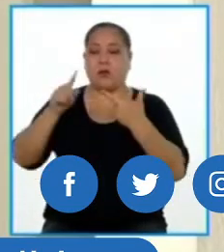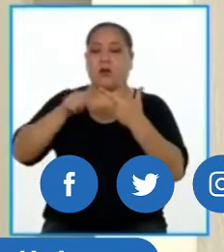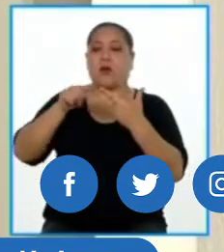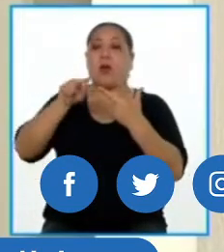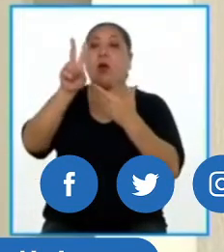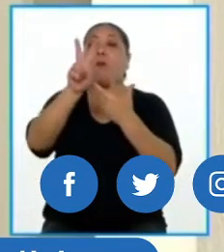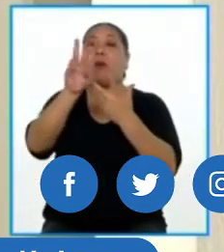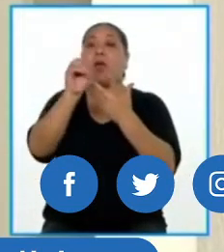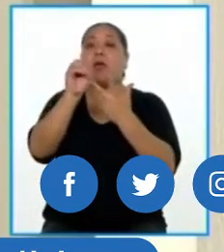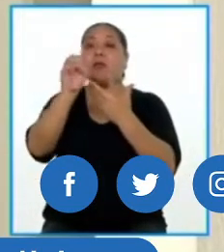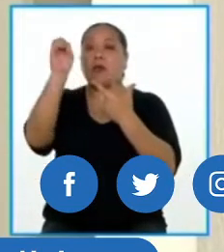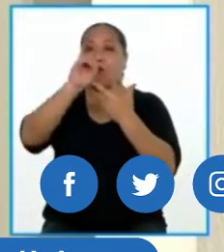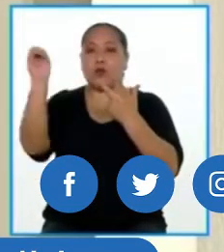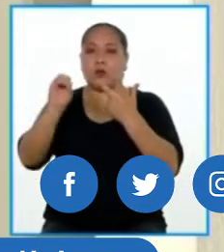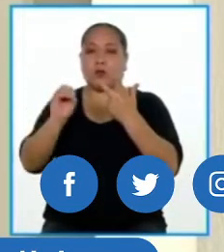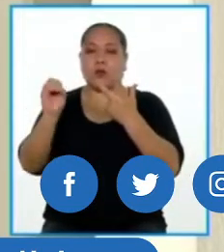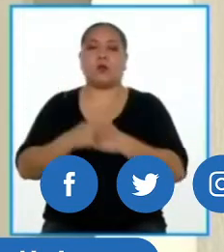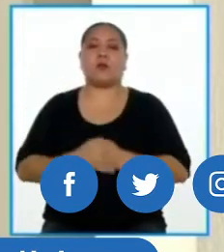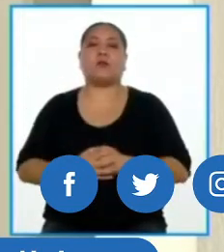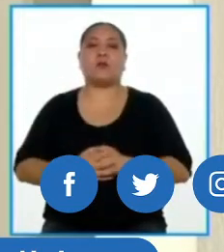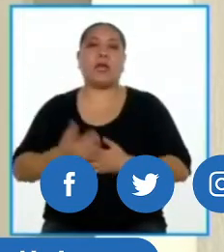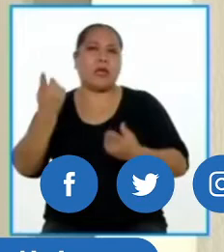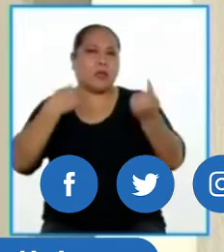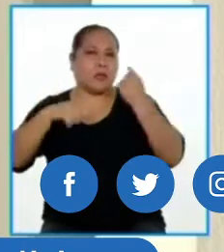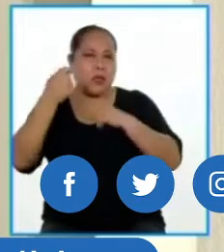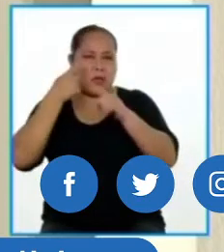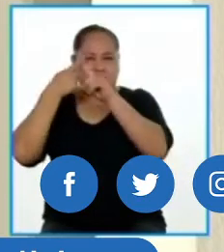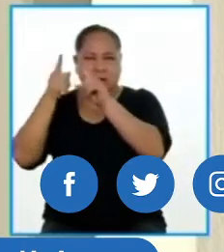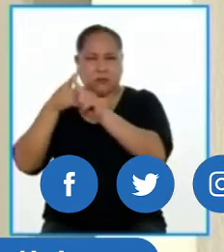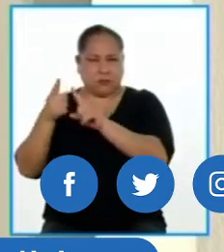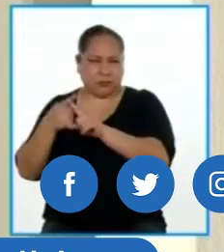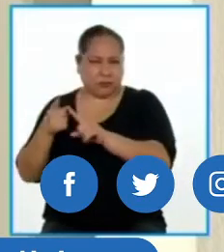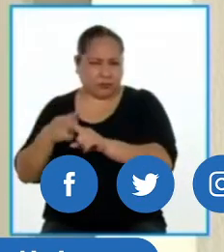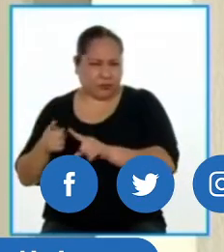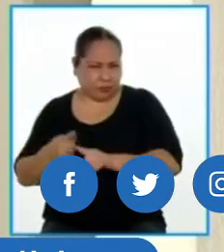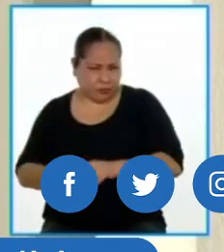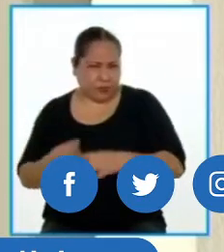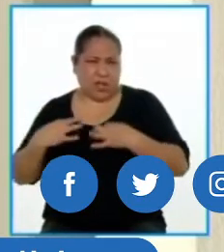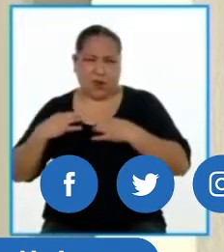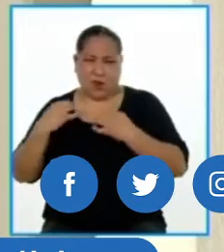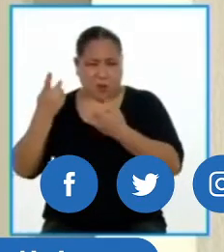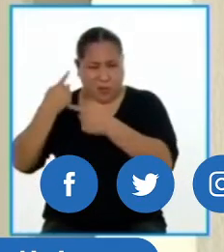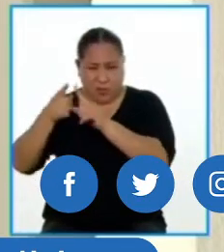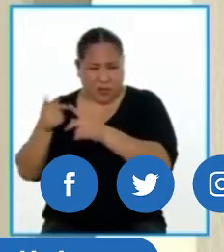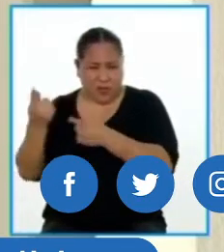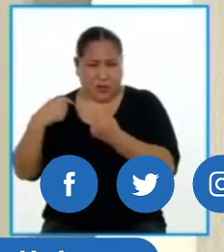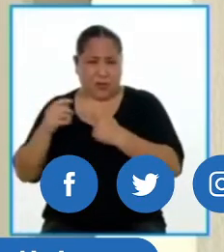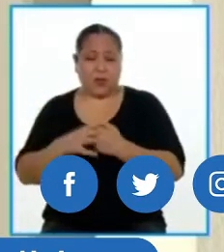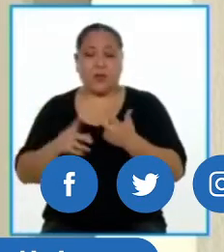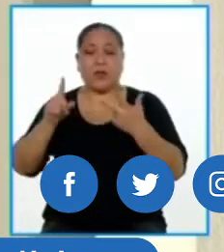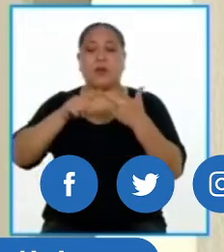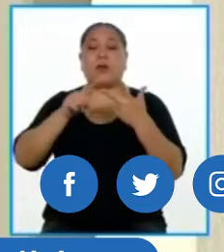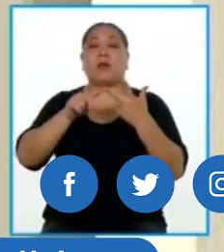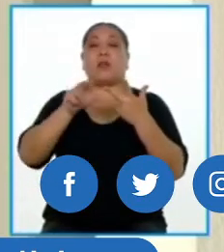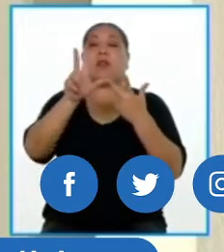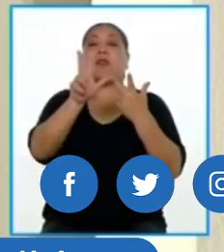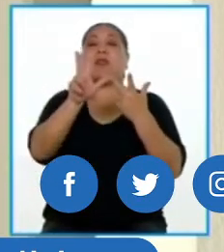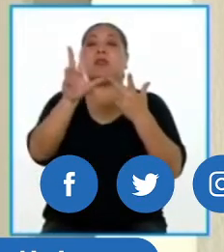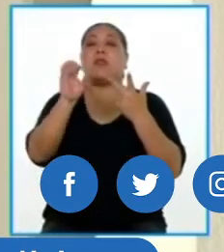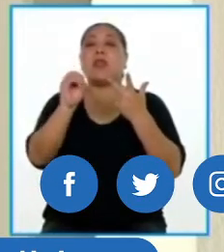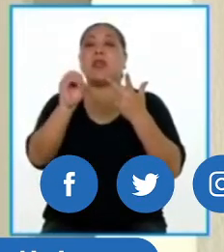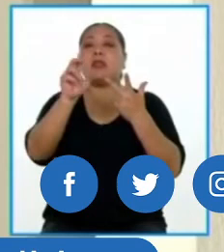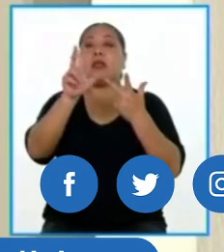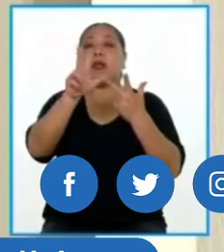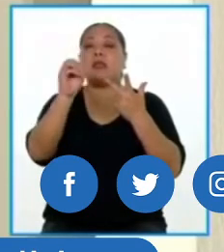el veinte por ciento. Para los centros comerciales, galerías, tiendas por departamento, y tiendas, treinta